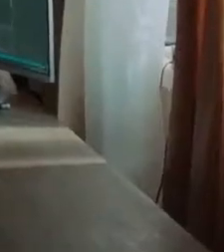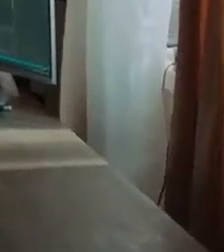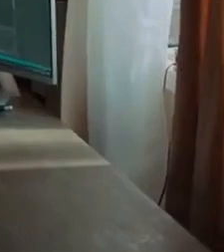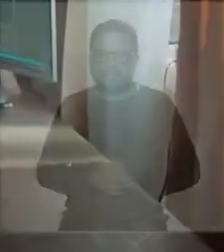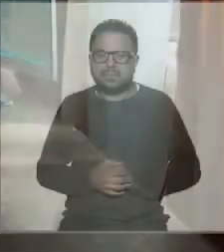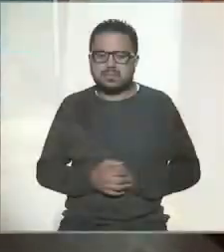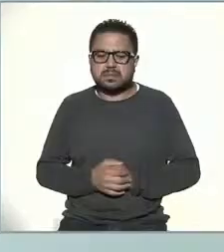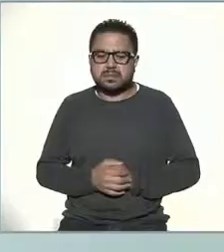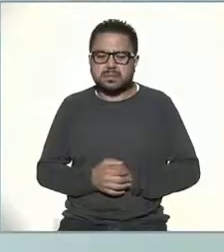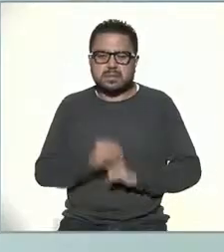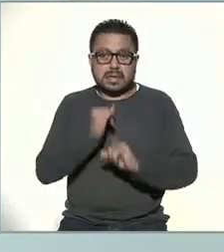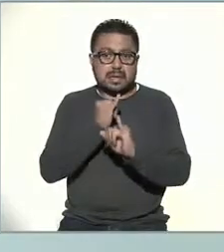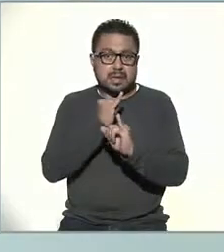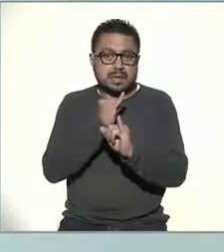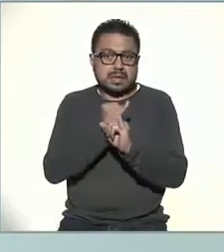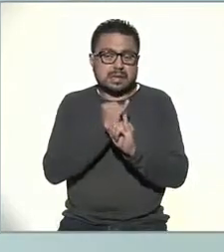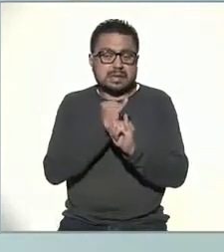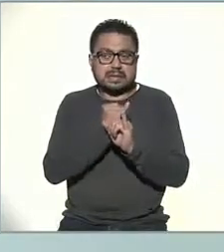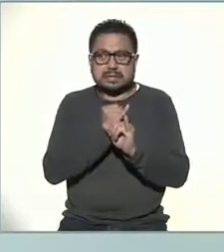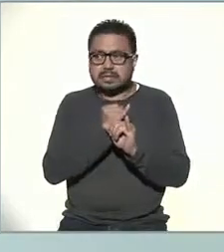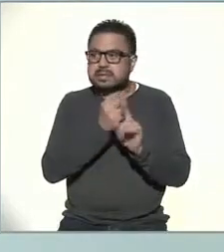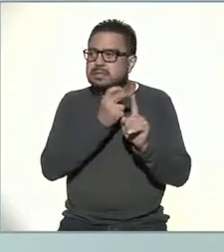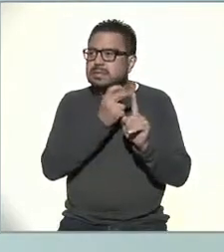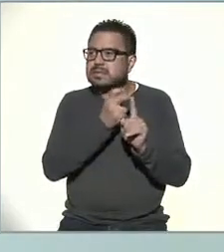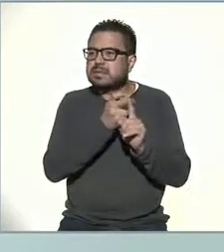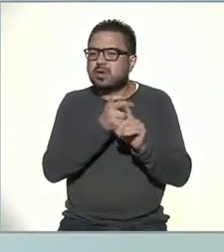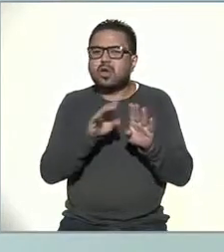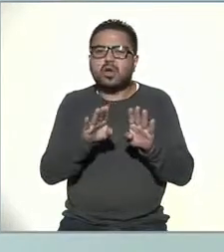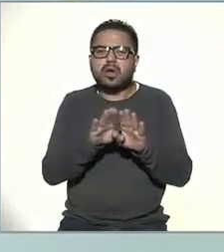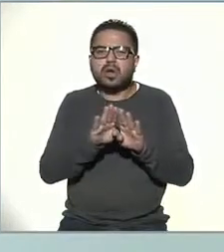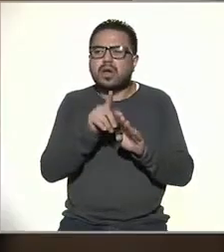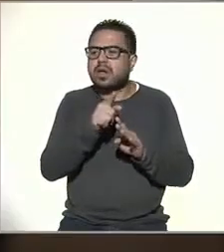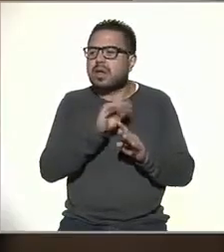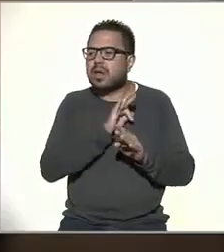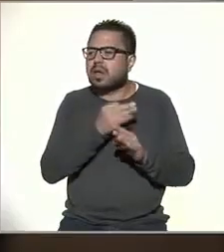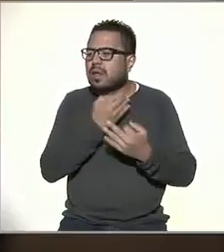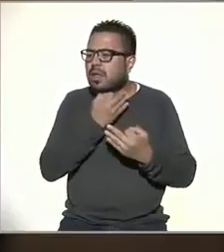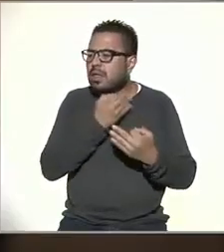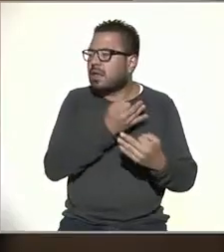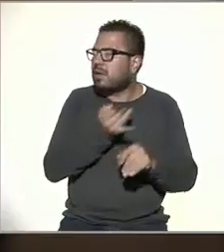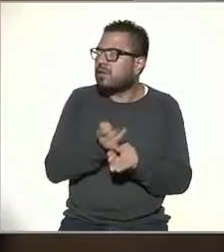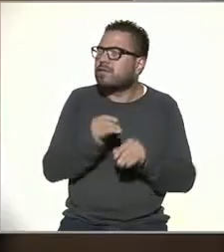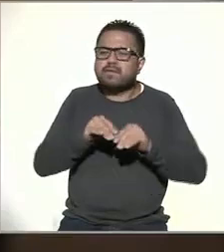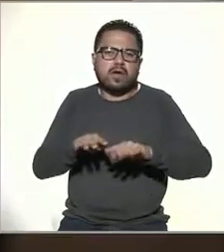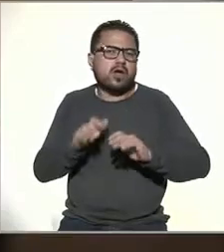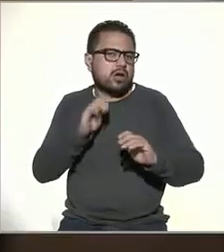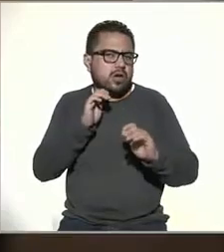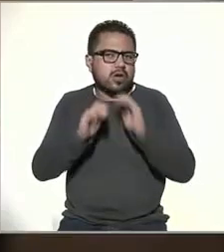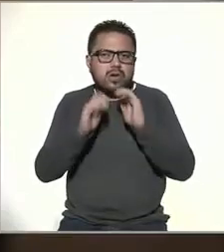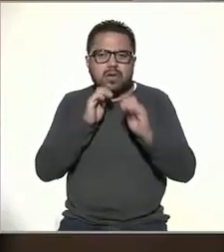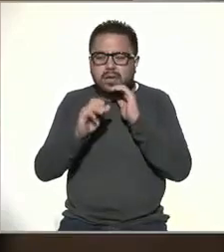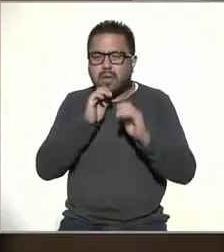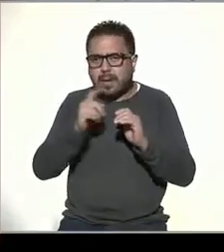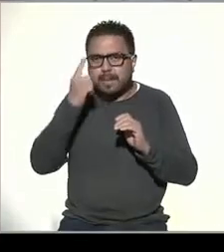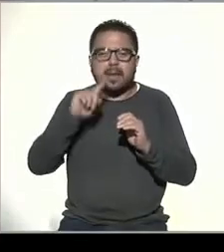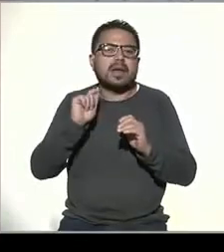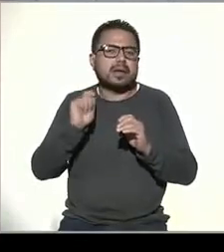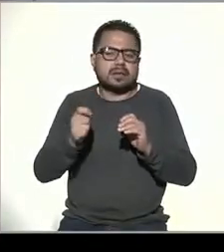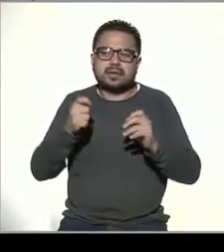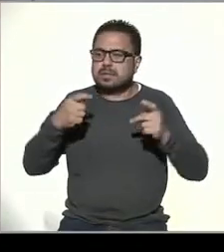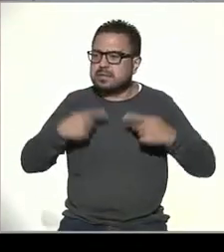Internet es más que una herramienta de entretenimiento, información y comunicación para las personas.